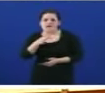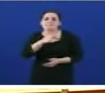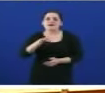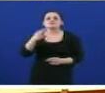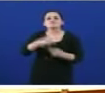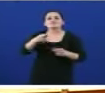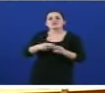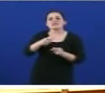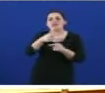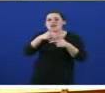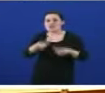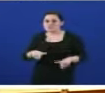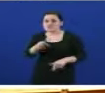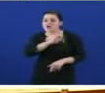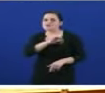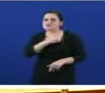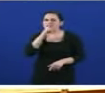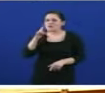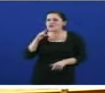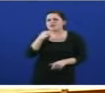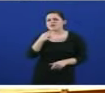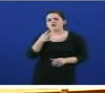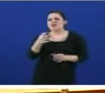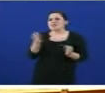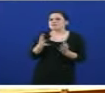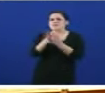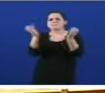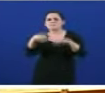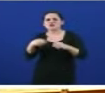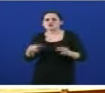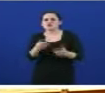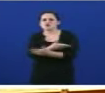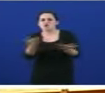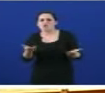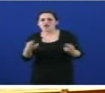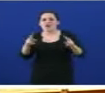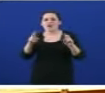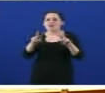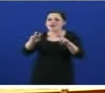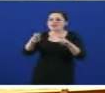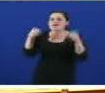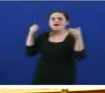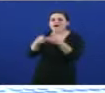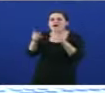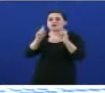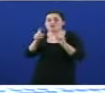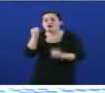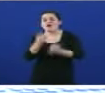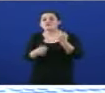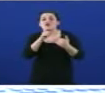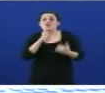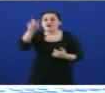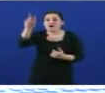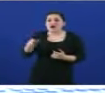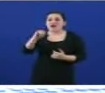lingüística, vostede oferce hai un ano un pacto social pola educación para millorar a calidade do ensino. O resultado foi nomear a